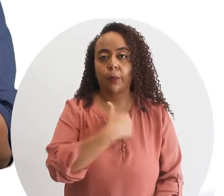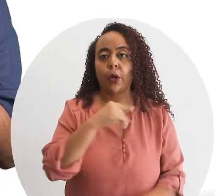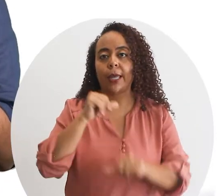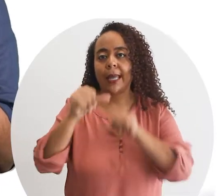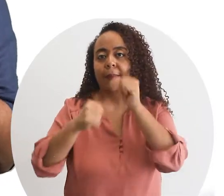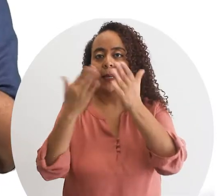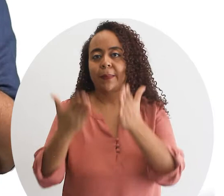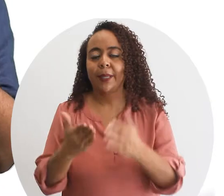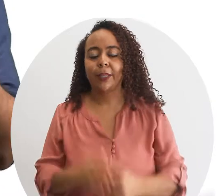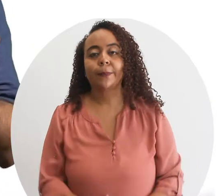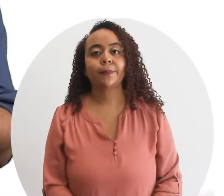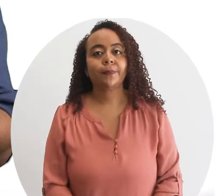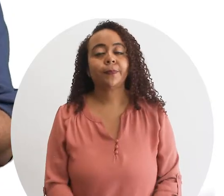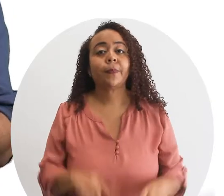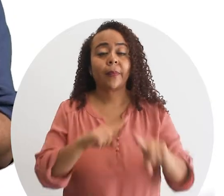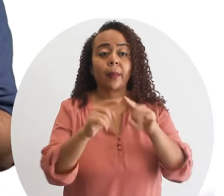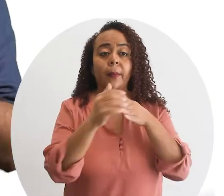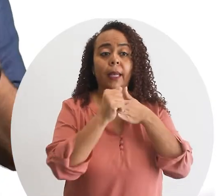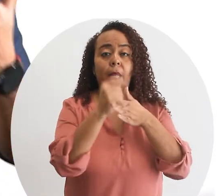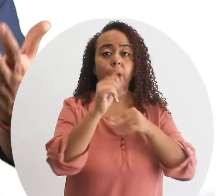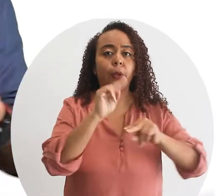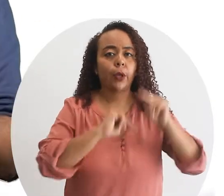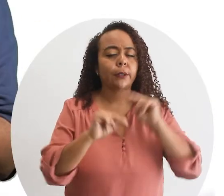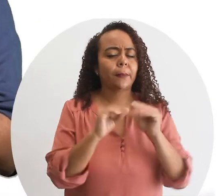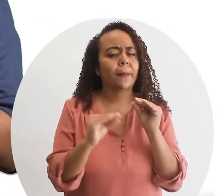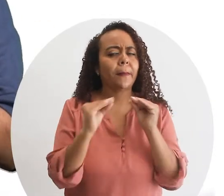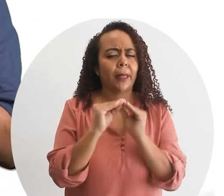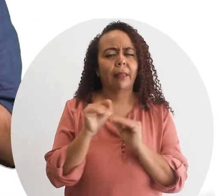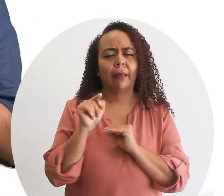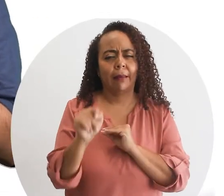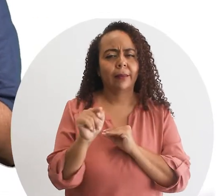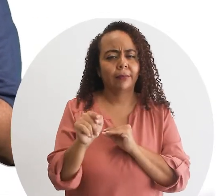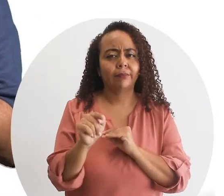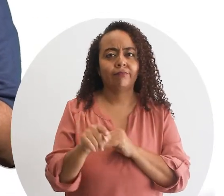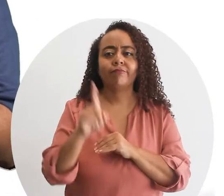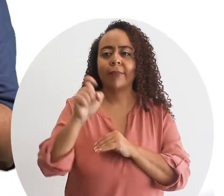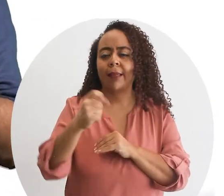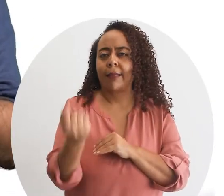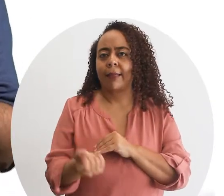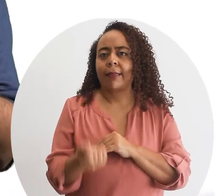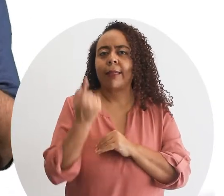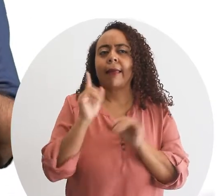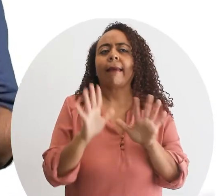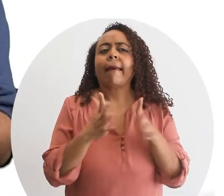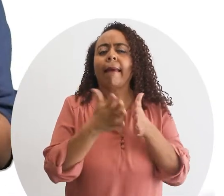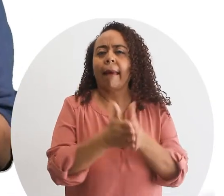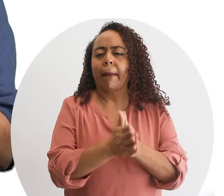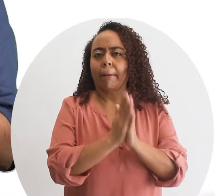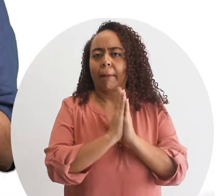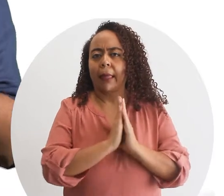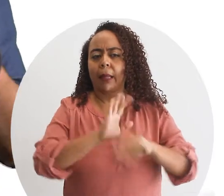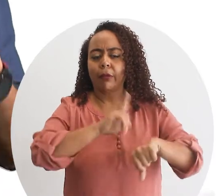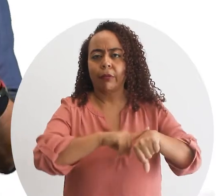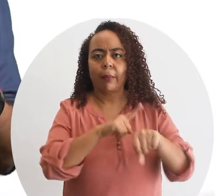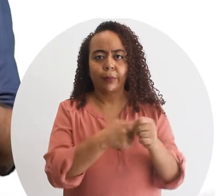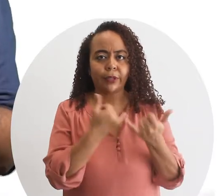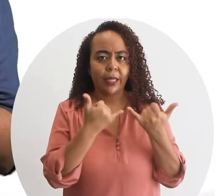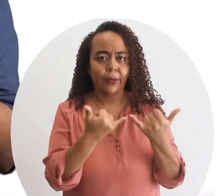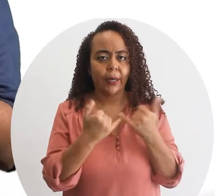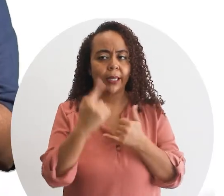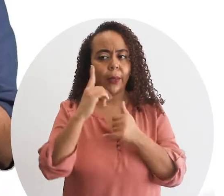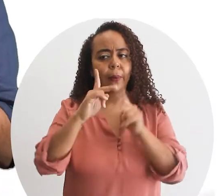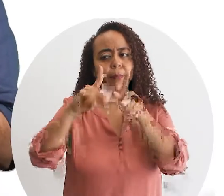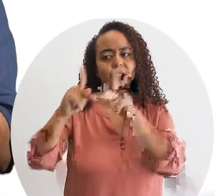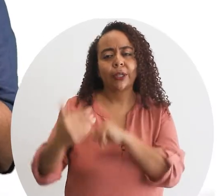pero liderar un negocio va más allá de ese poder personal se requiere entender qué es lo que piden los tiempos actuales